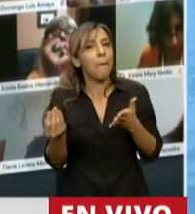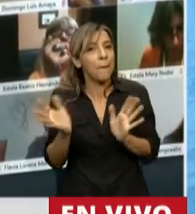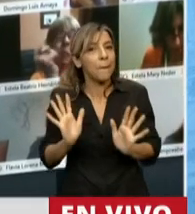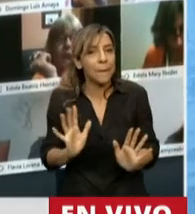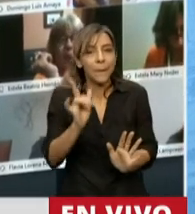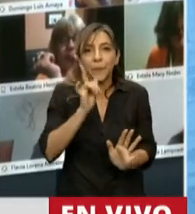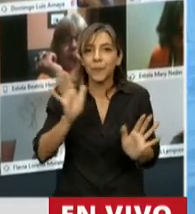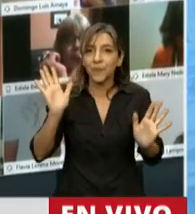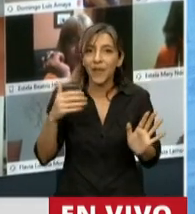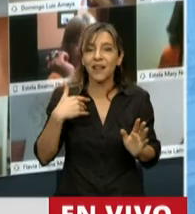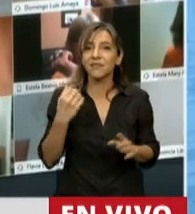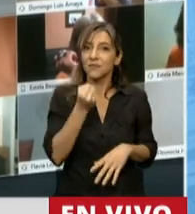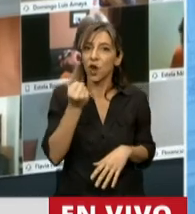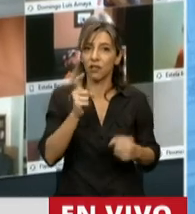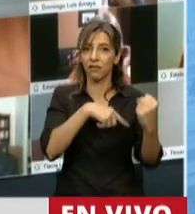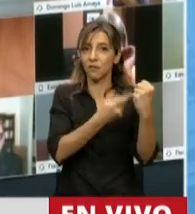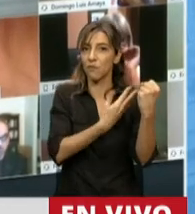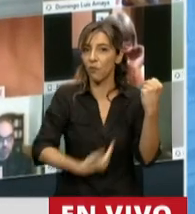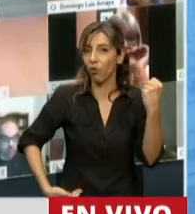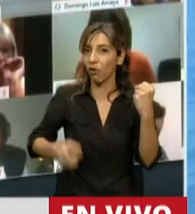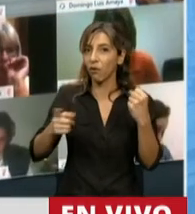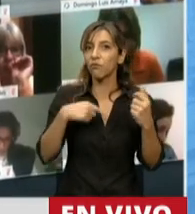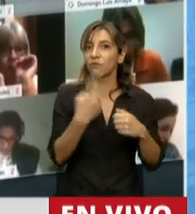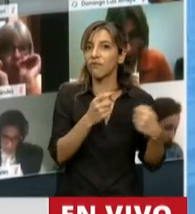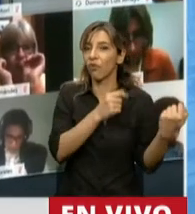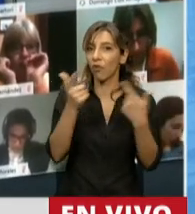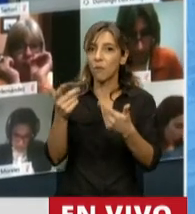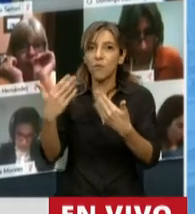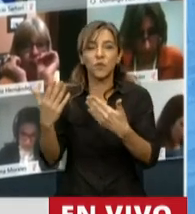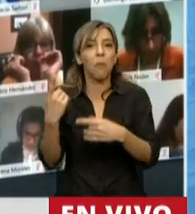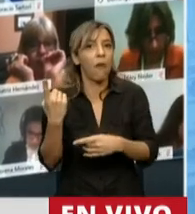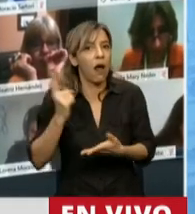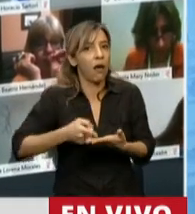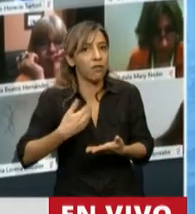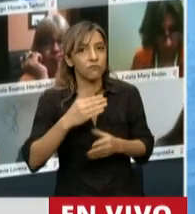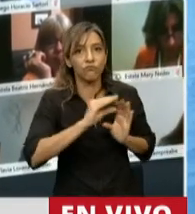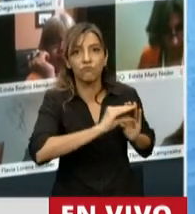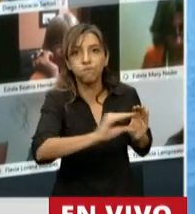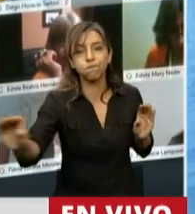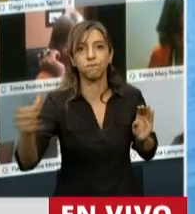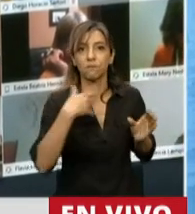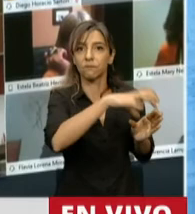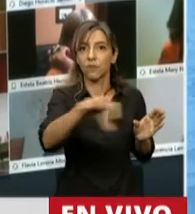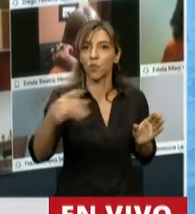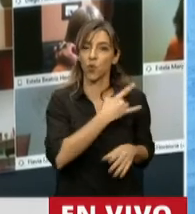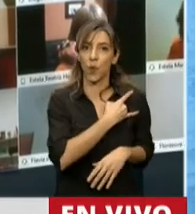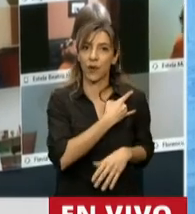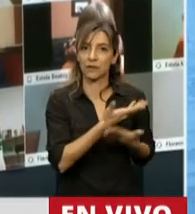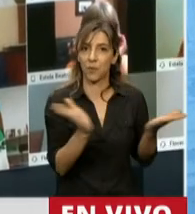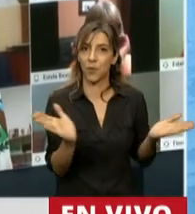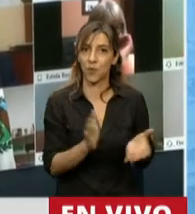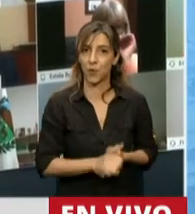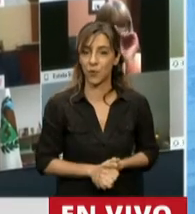o no dotar al Poder Ejecutivo de esta herramienta, porque las universidades públicas son el lugar